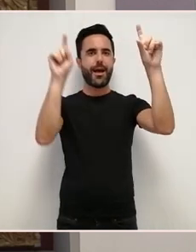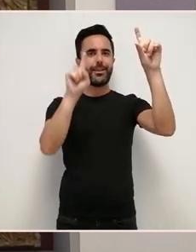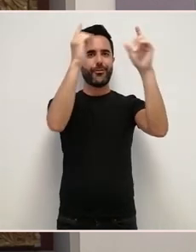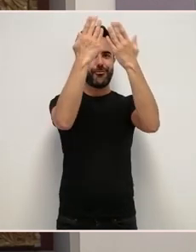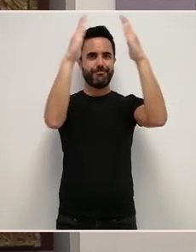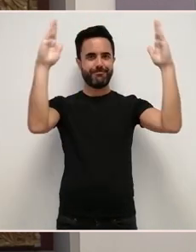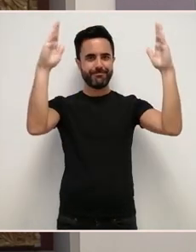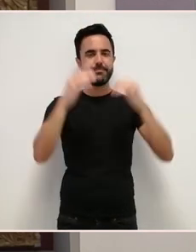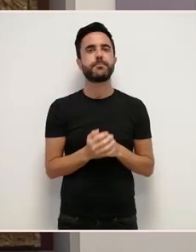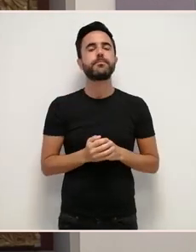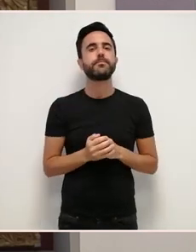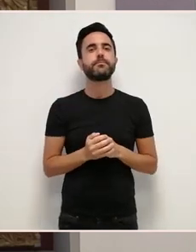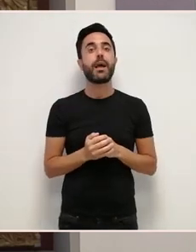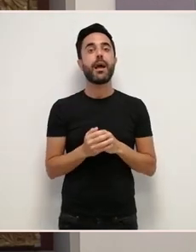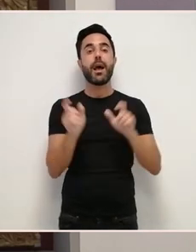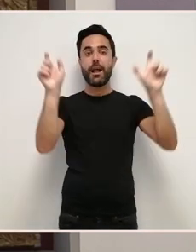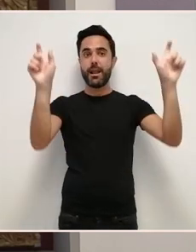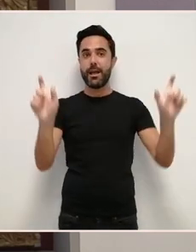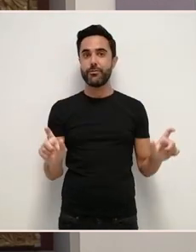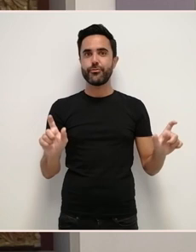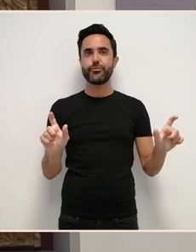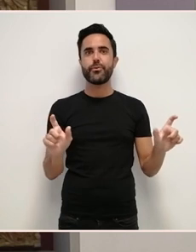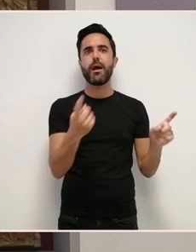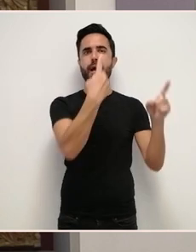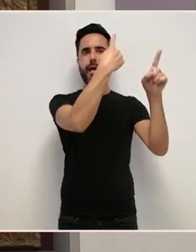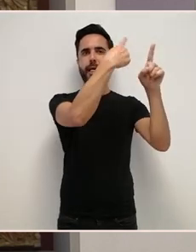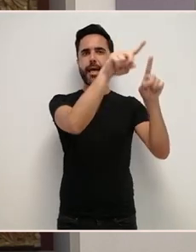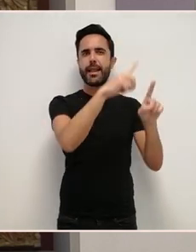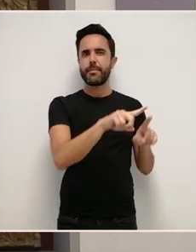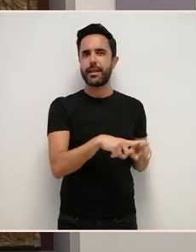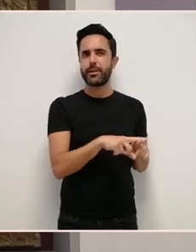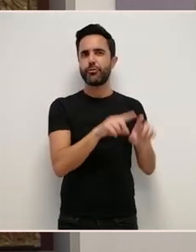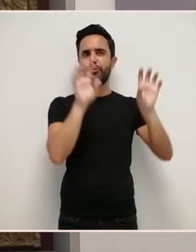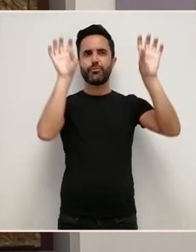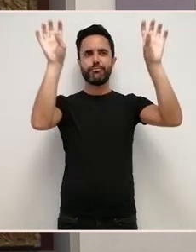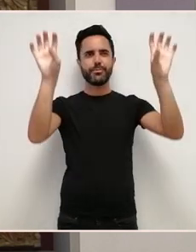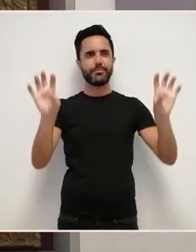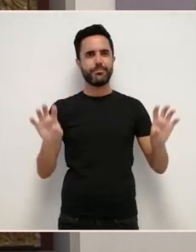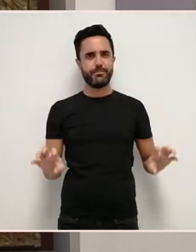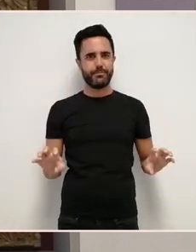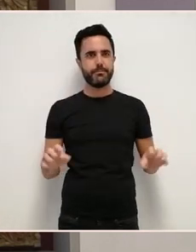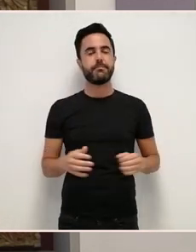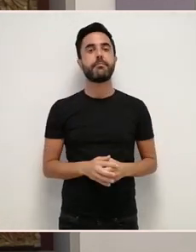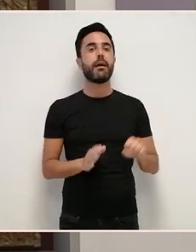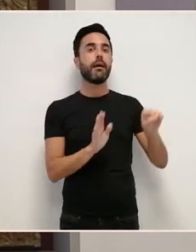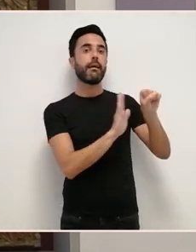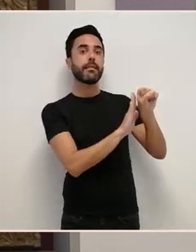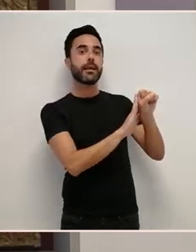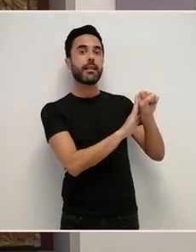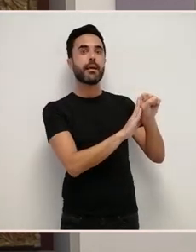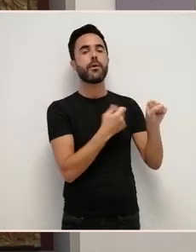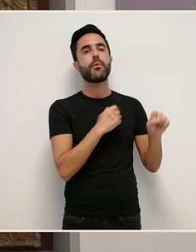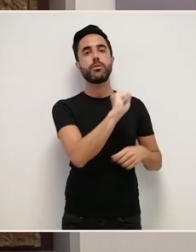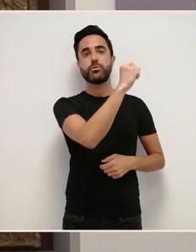E ambos os lados da escena temos unha serie de elementos Dispostos en dúas filas Así, na